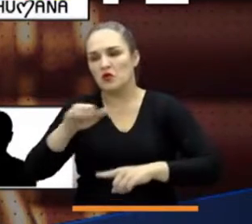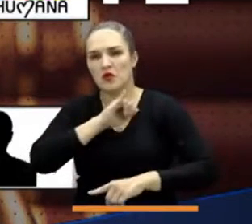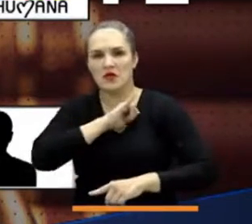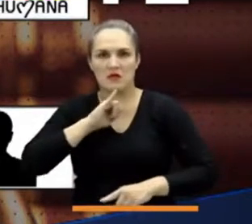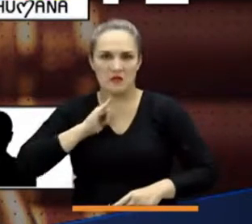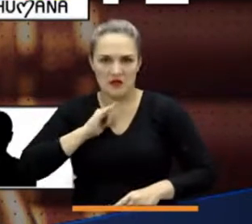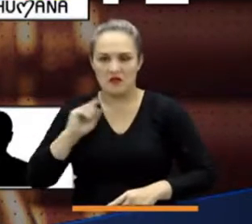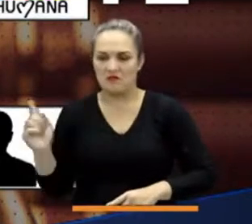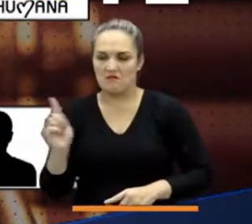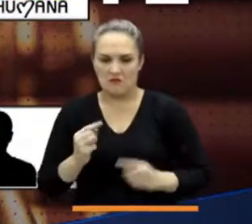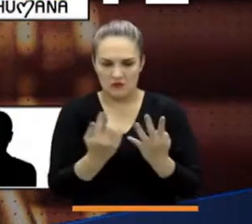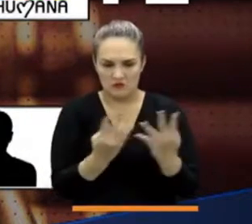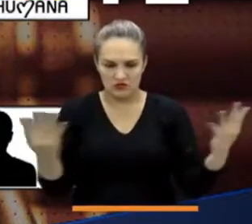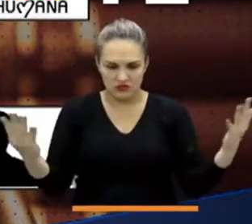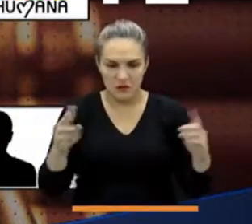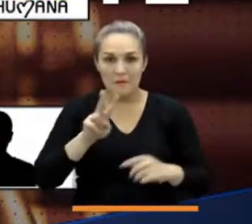un senador.